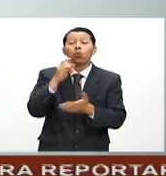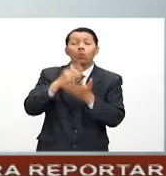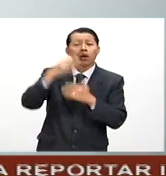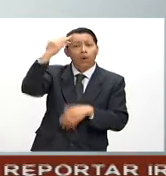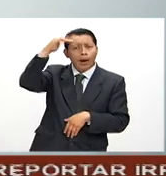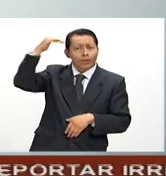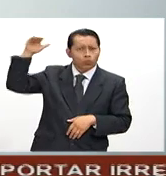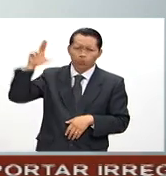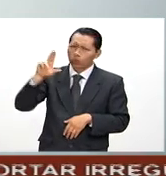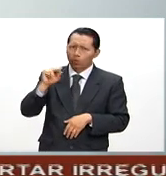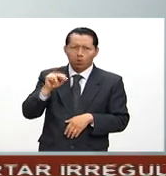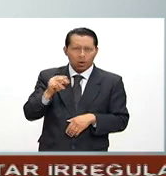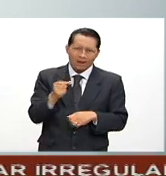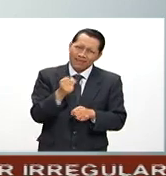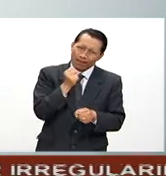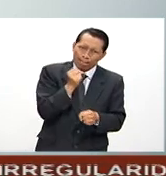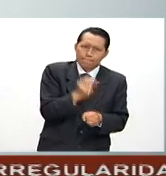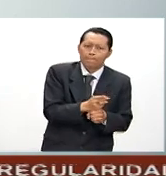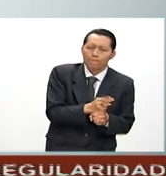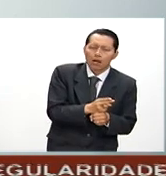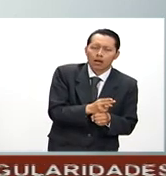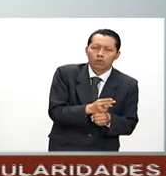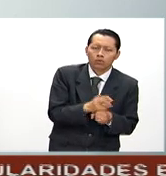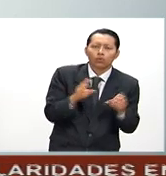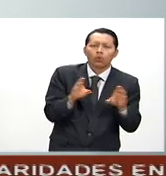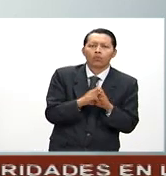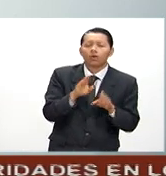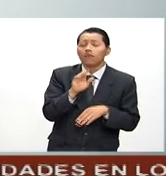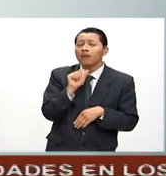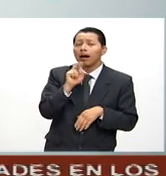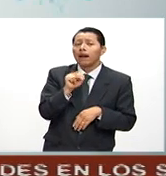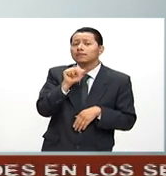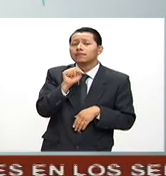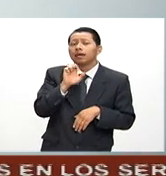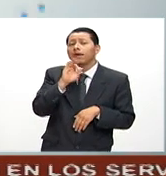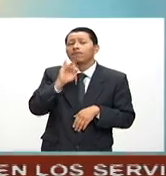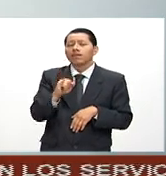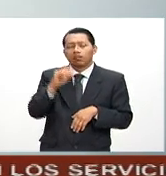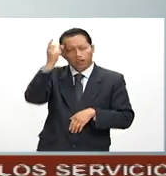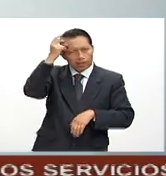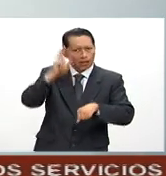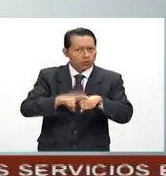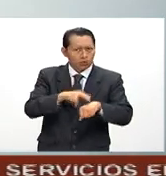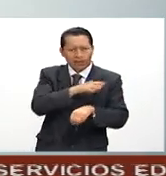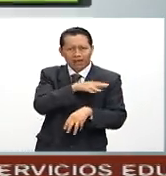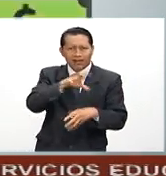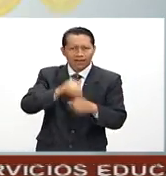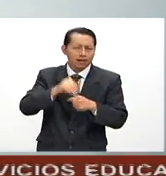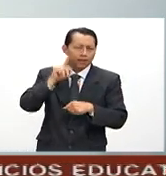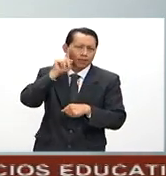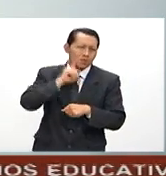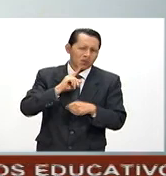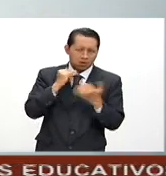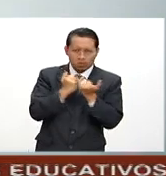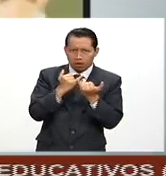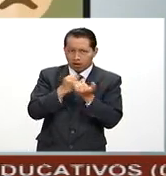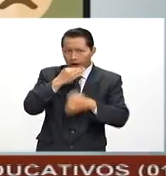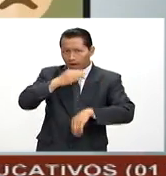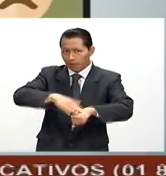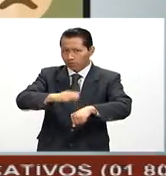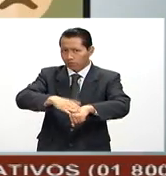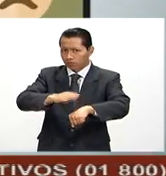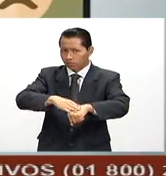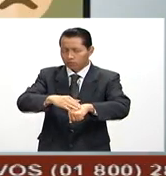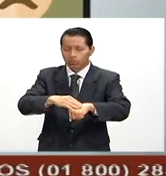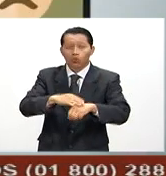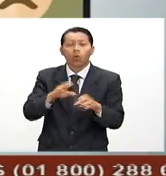preferentemente en edad temprana. En el caso de Bansefi, la directora general, la ministra Paulina Alejandra del Moral, instruyó y